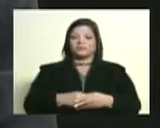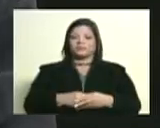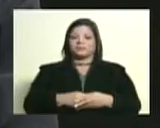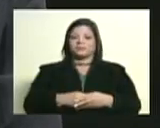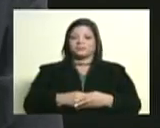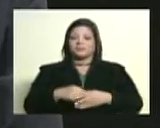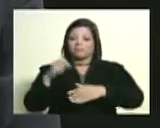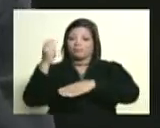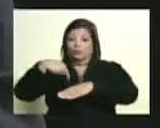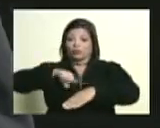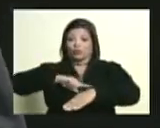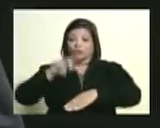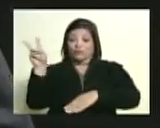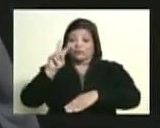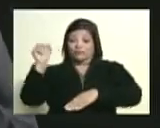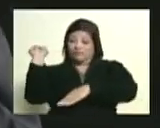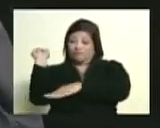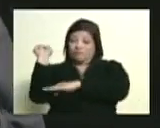derrotar